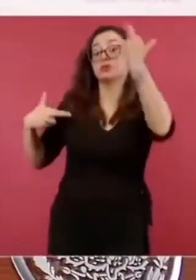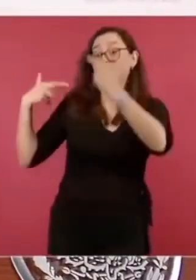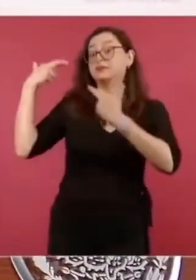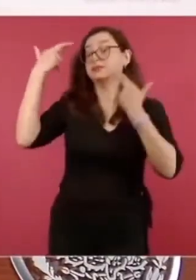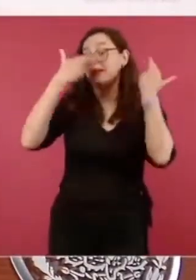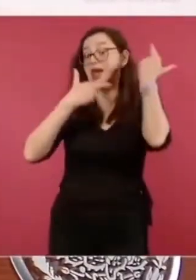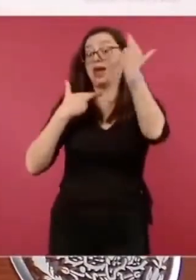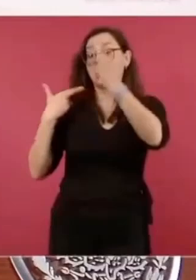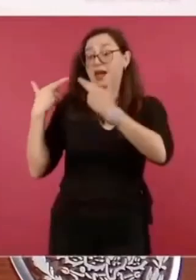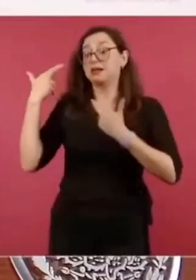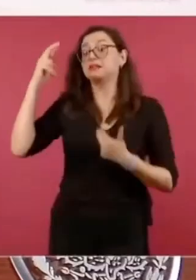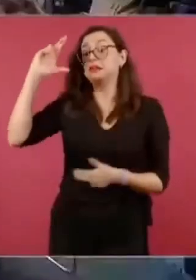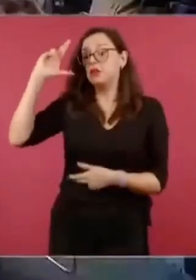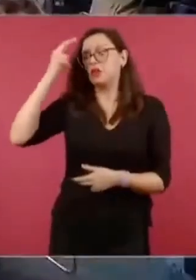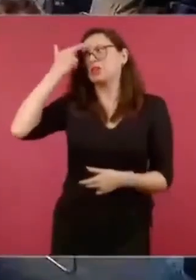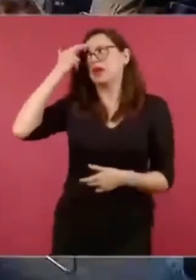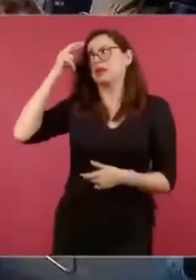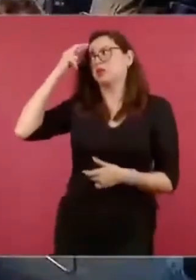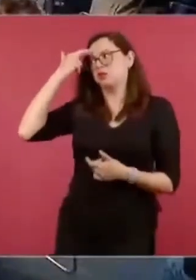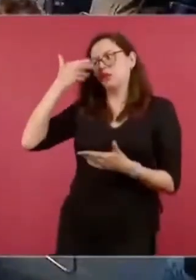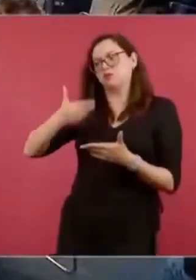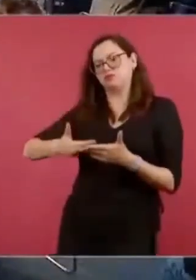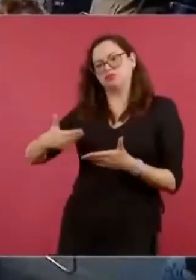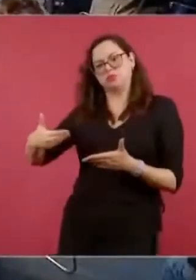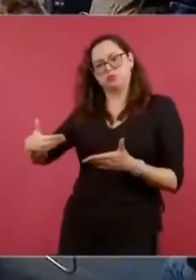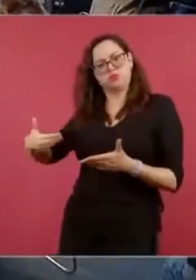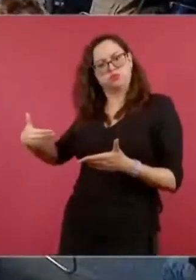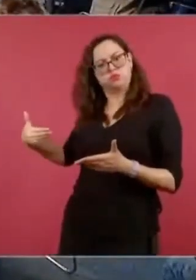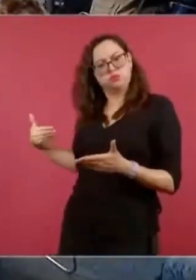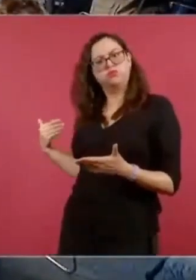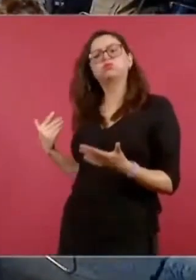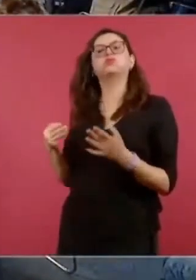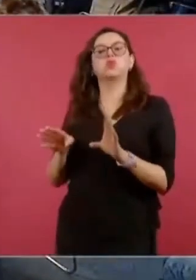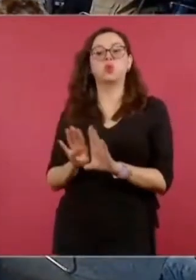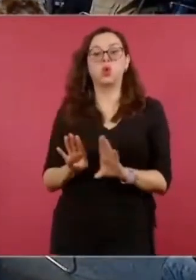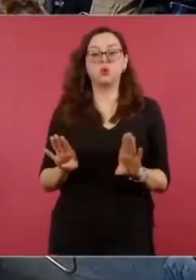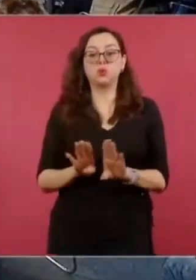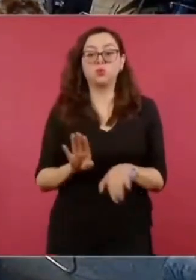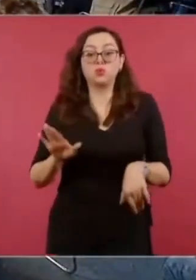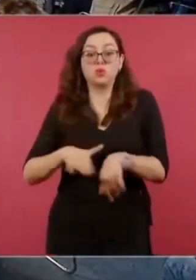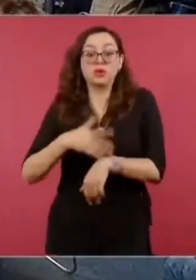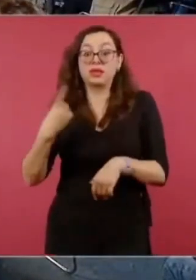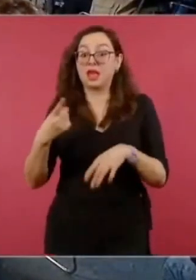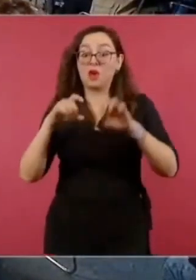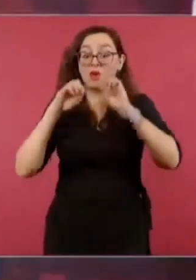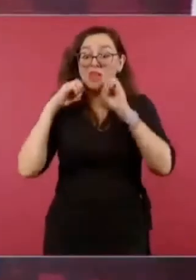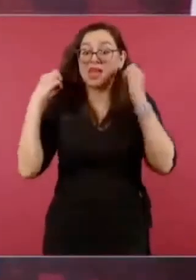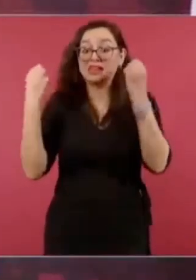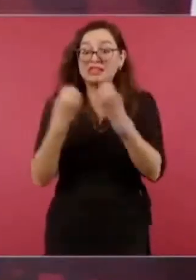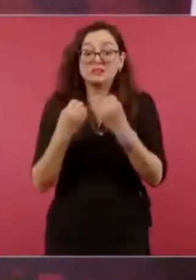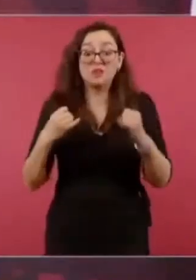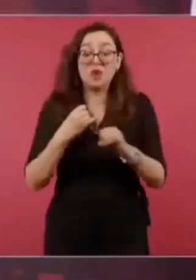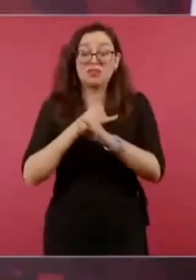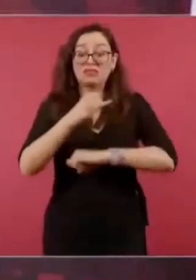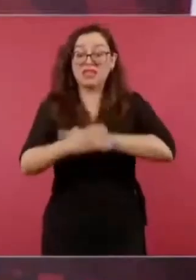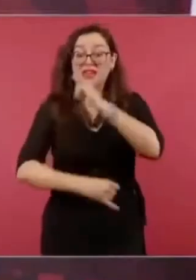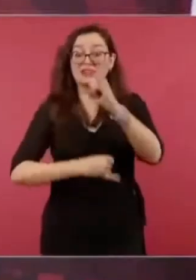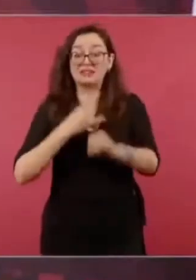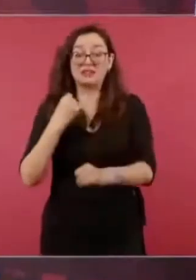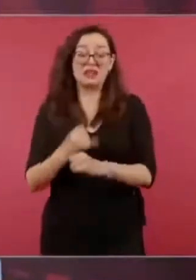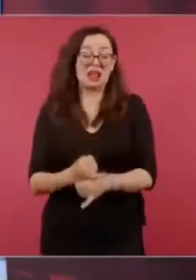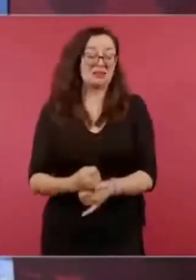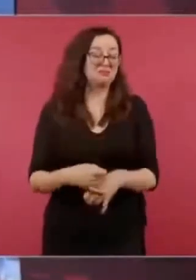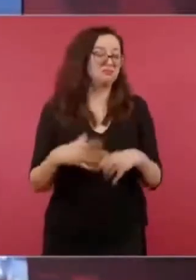y muchos viven,